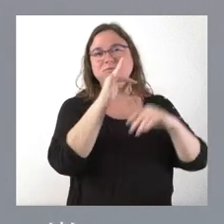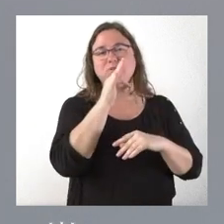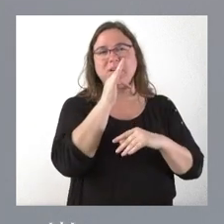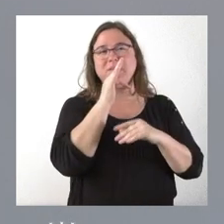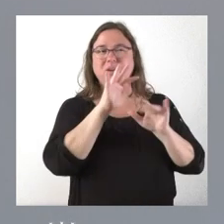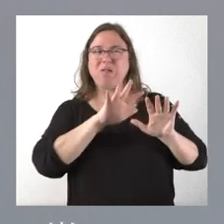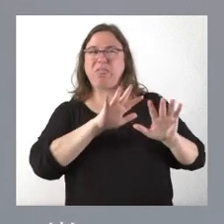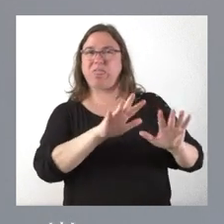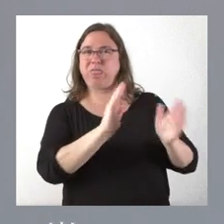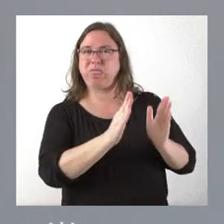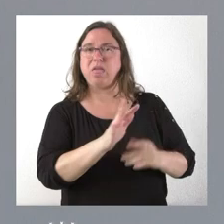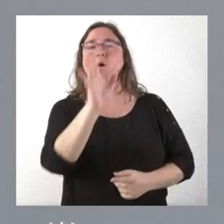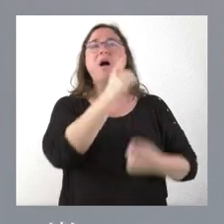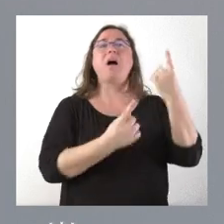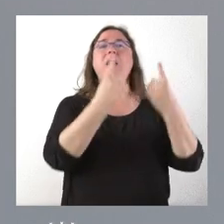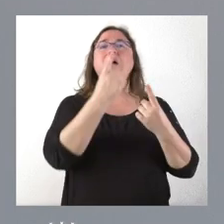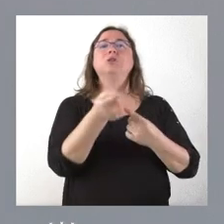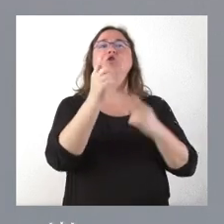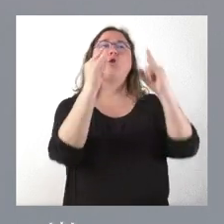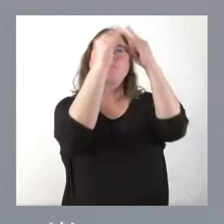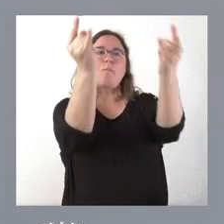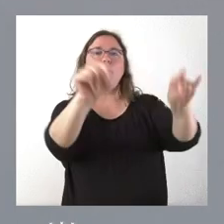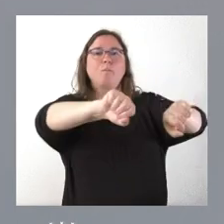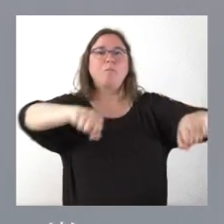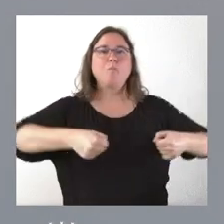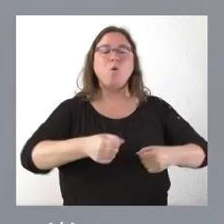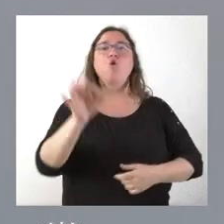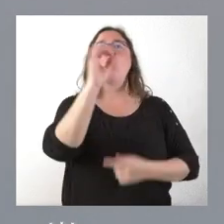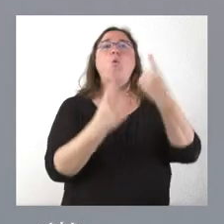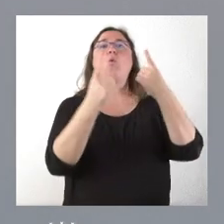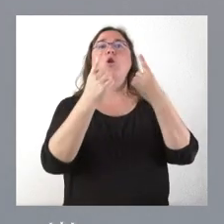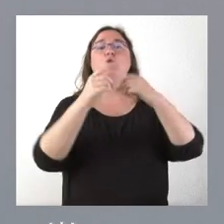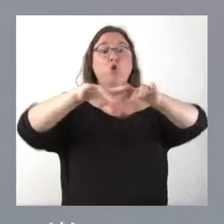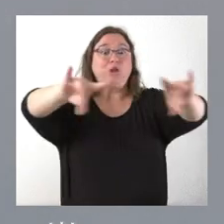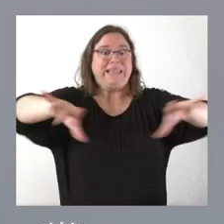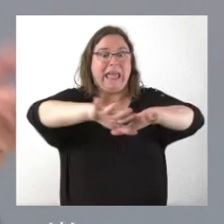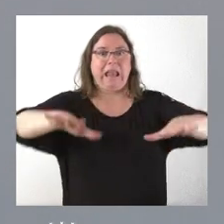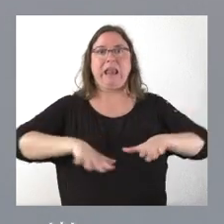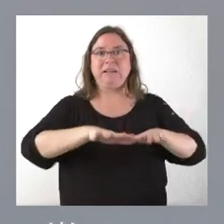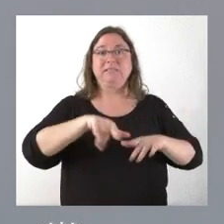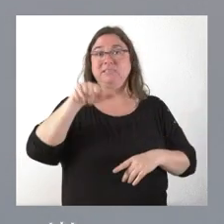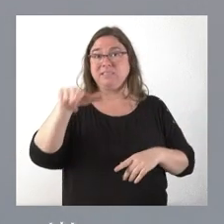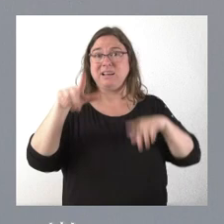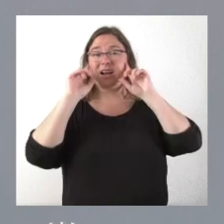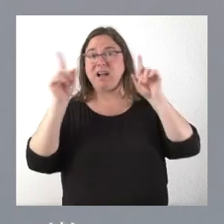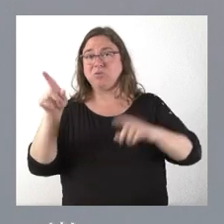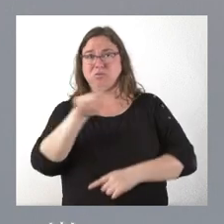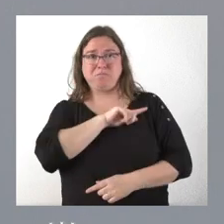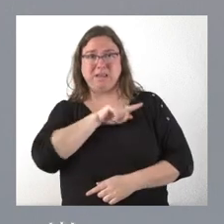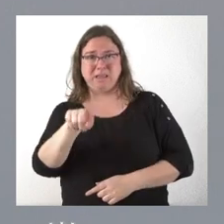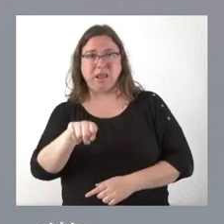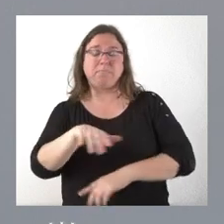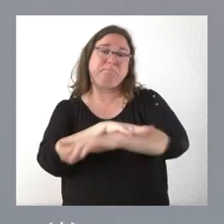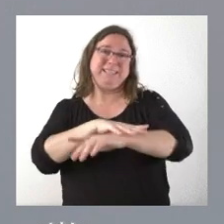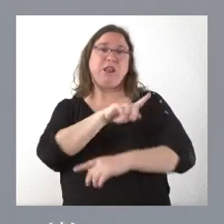deterioradas, o que en algunos casos solo tenían el esqueleto, o que en otras solo tenían el solar, aquí en estas cuestiones del Ministerio de